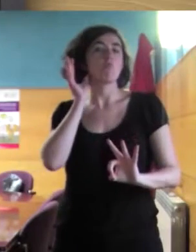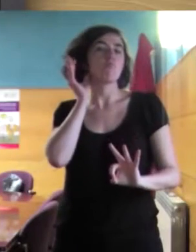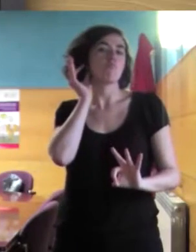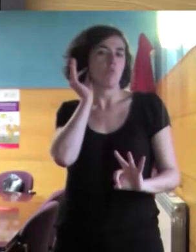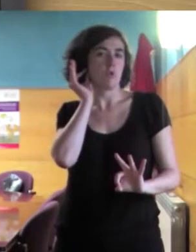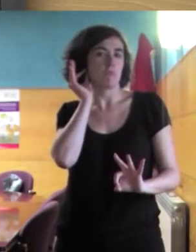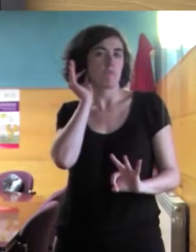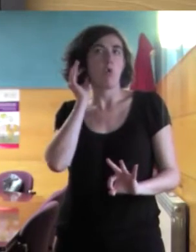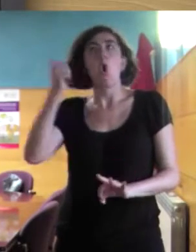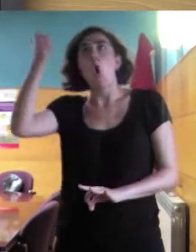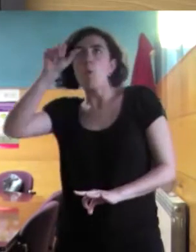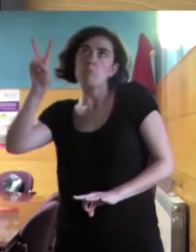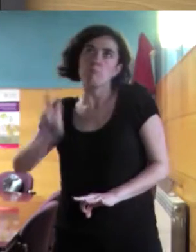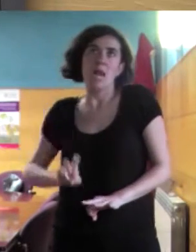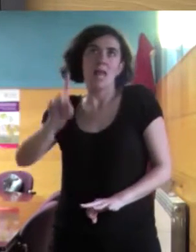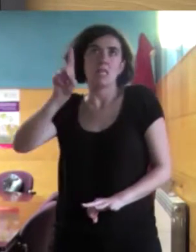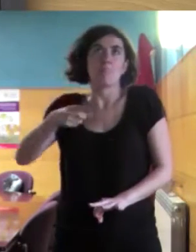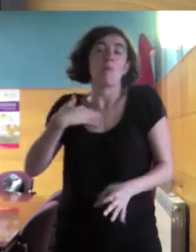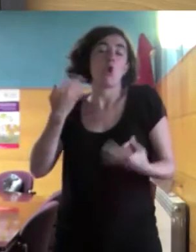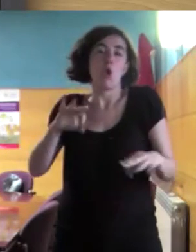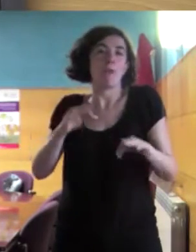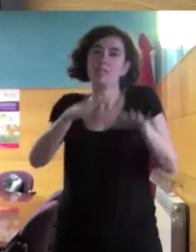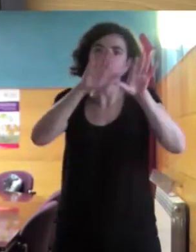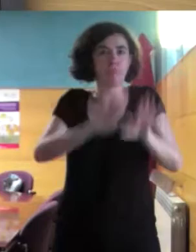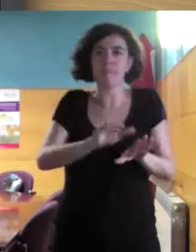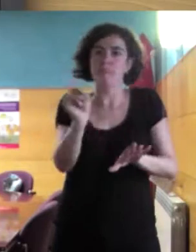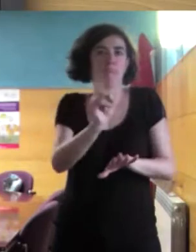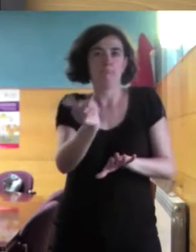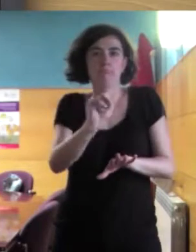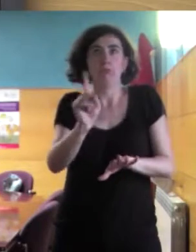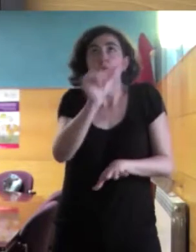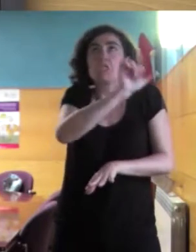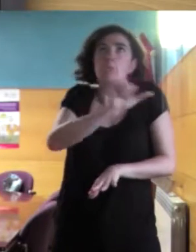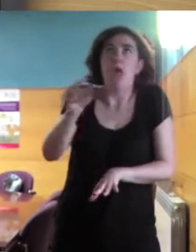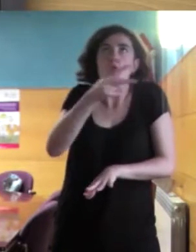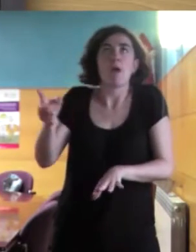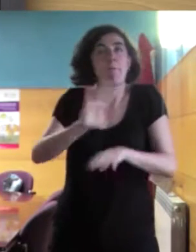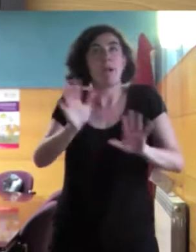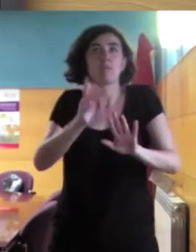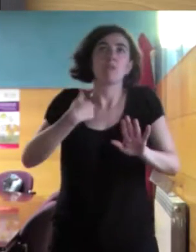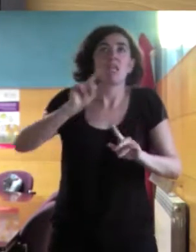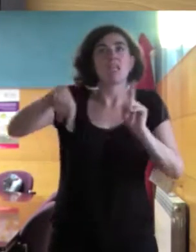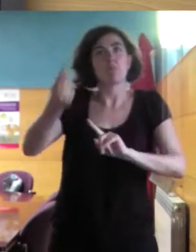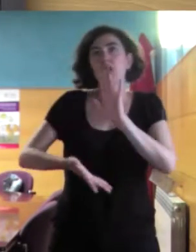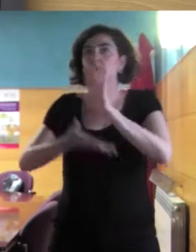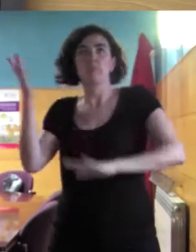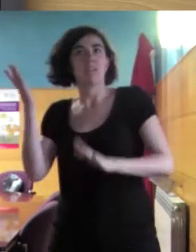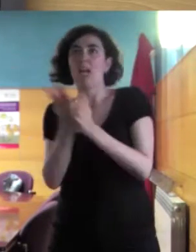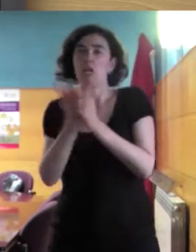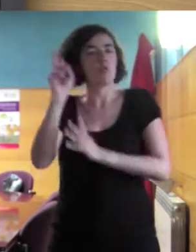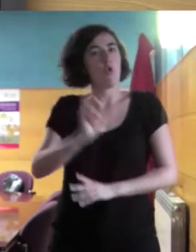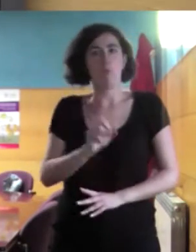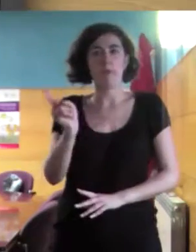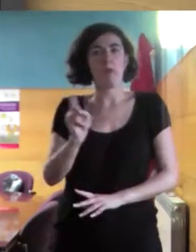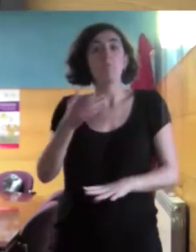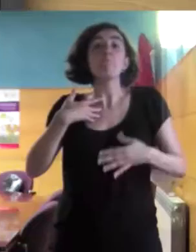vienen pero no se quedan, vienen, están una semana, dos semanas y luego ya no vuelven a clase, pero las mujeres